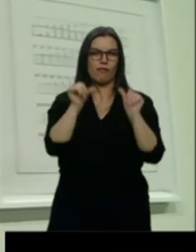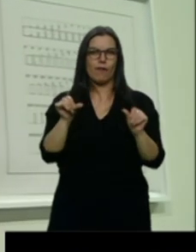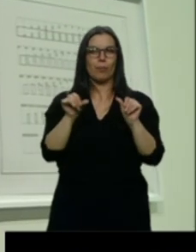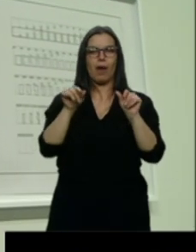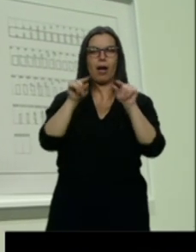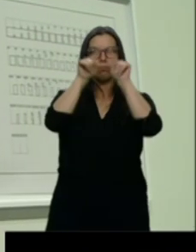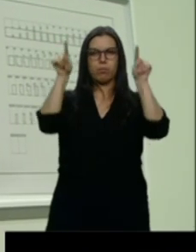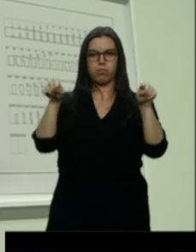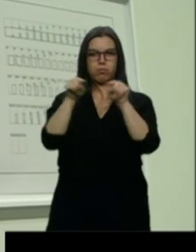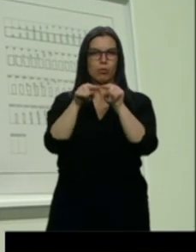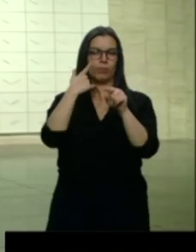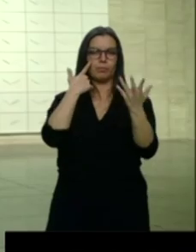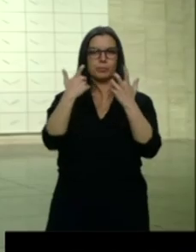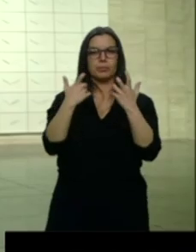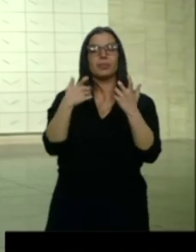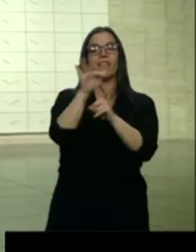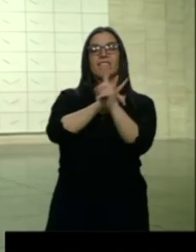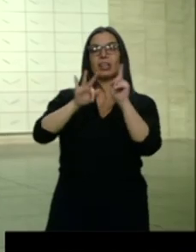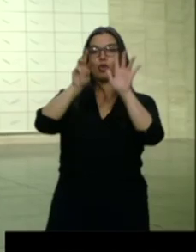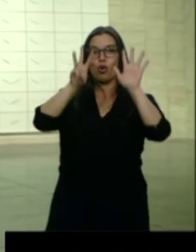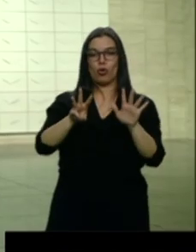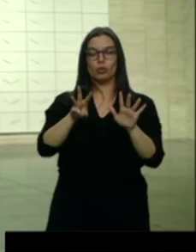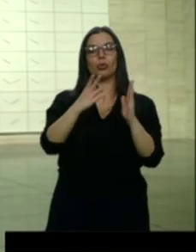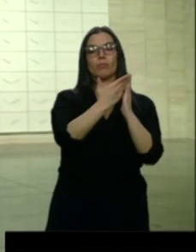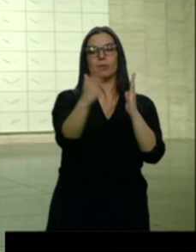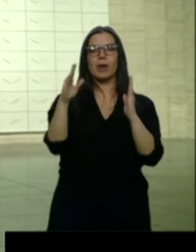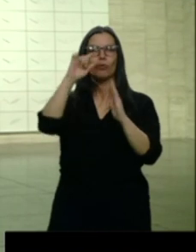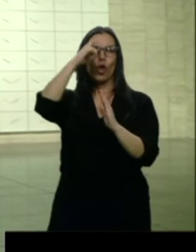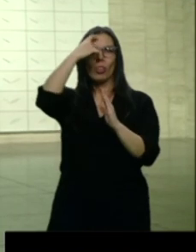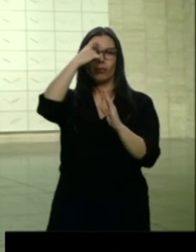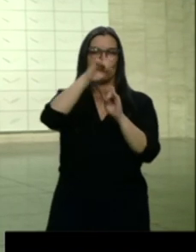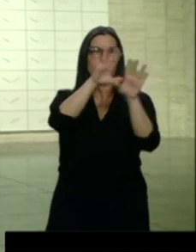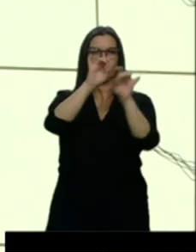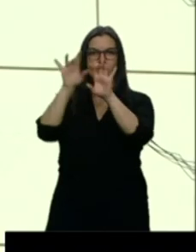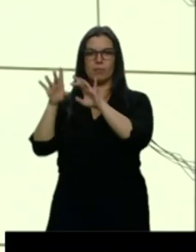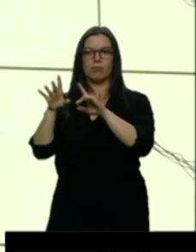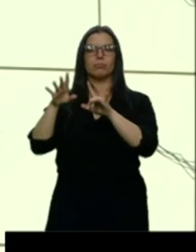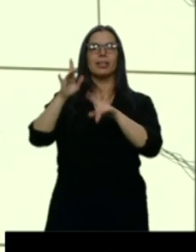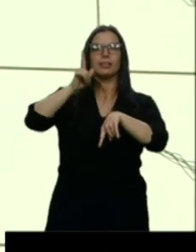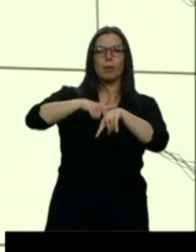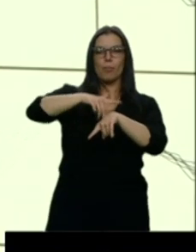Las obras de Factor VIII, que así se llama la exposición, son conceptuales y abordan el tiempo, el espacio y el movimiento.